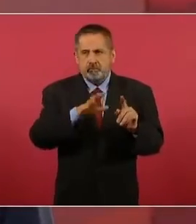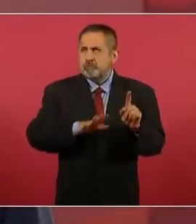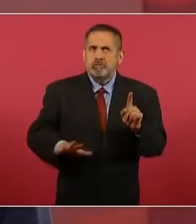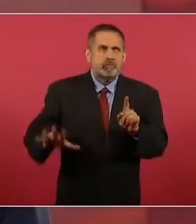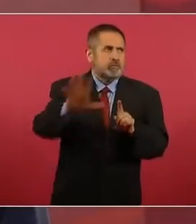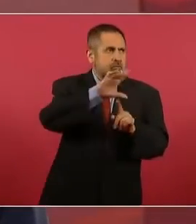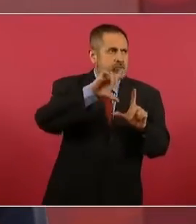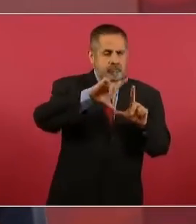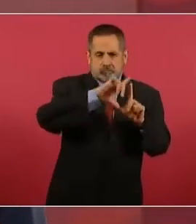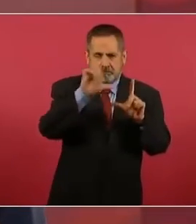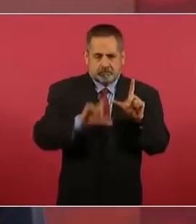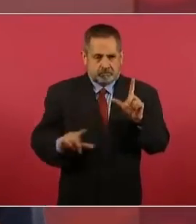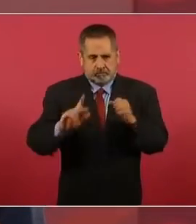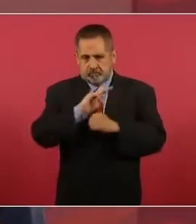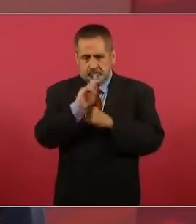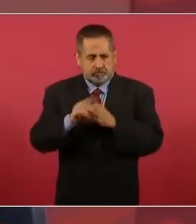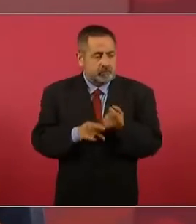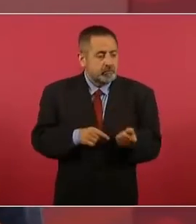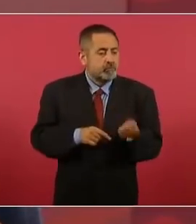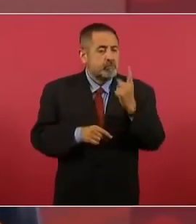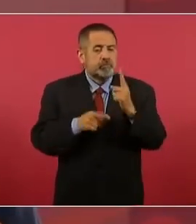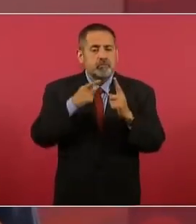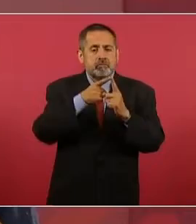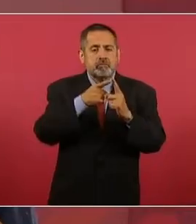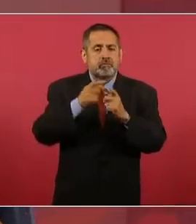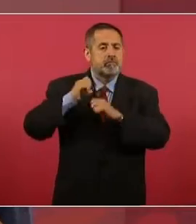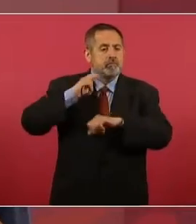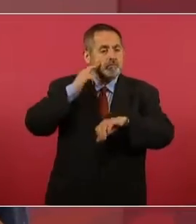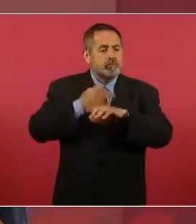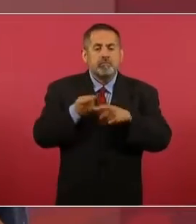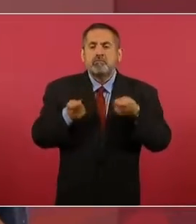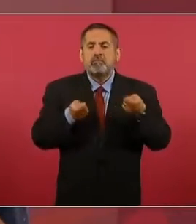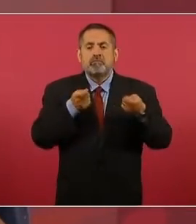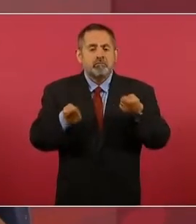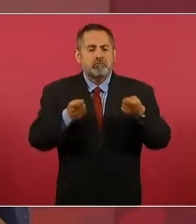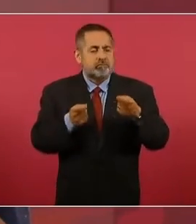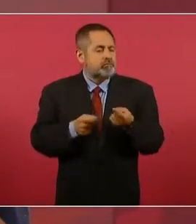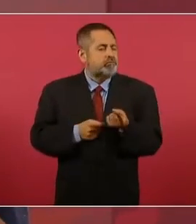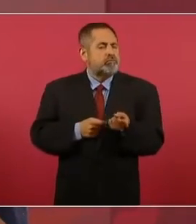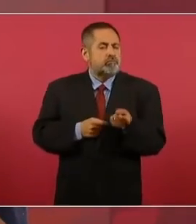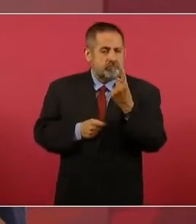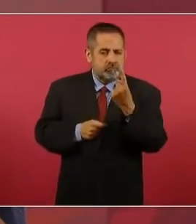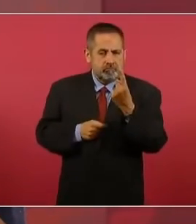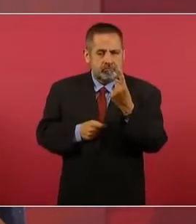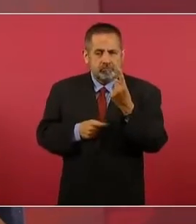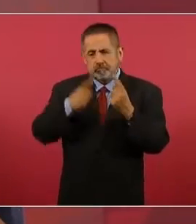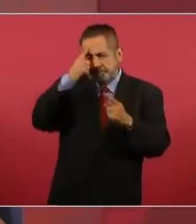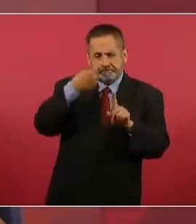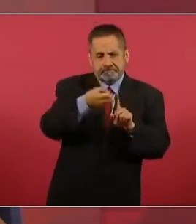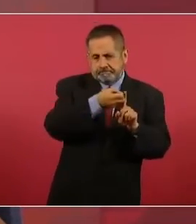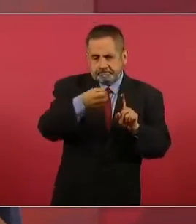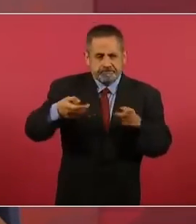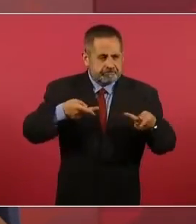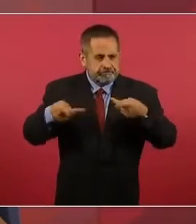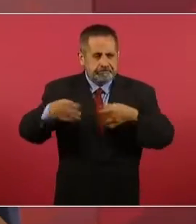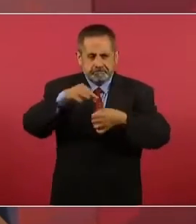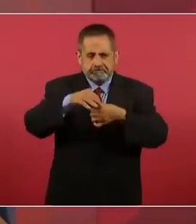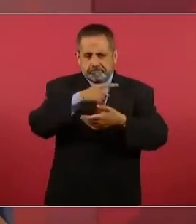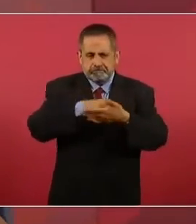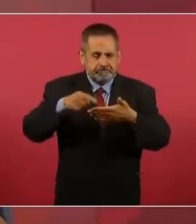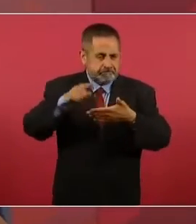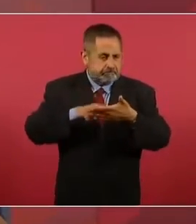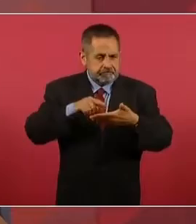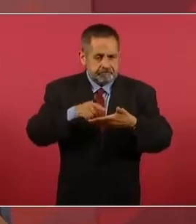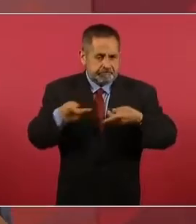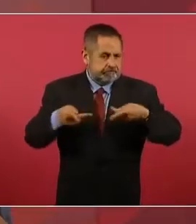para organizar las elecciones, no